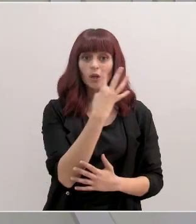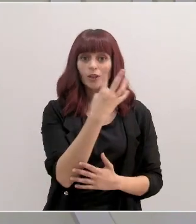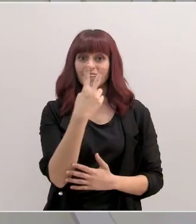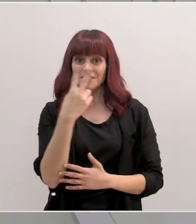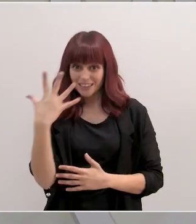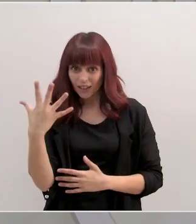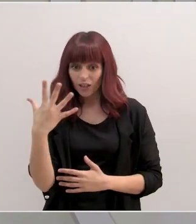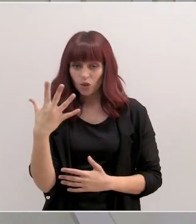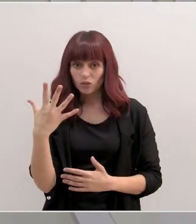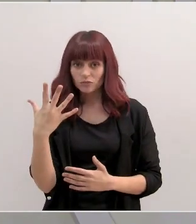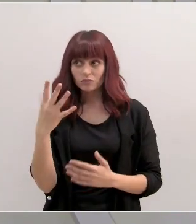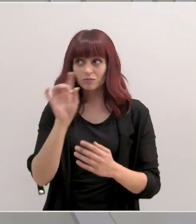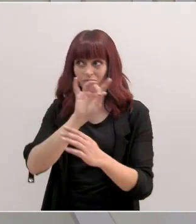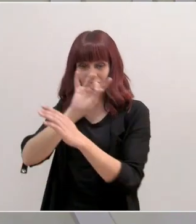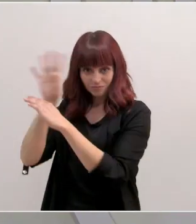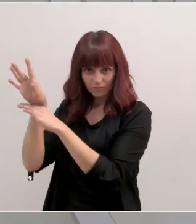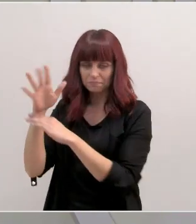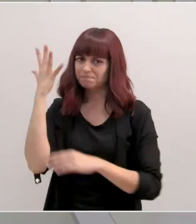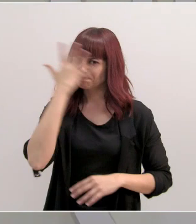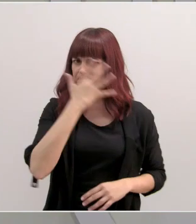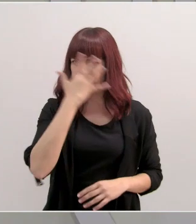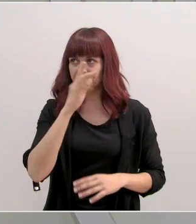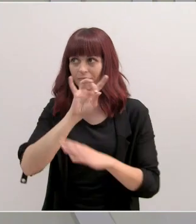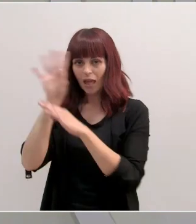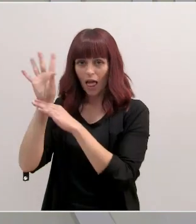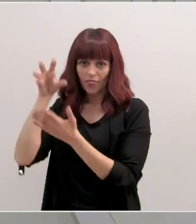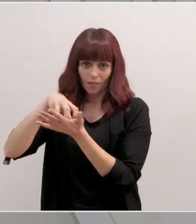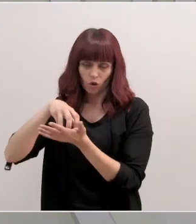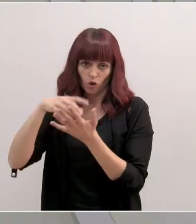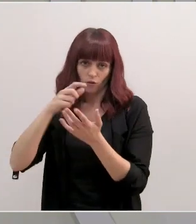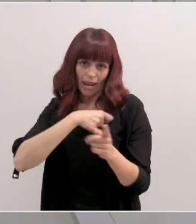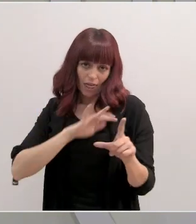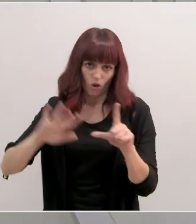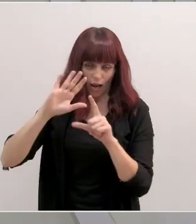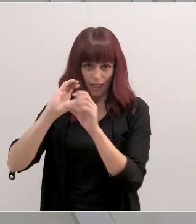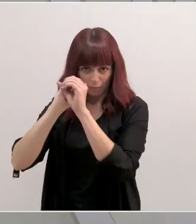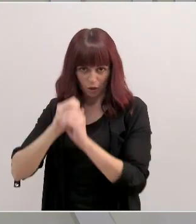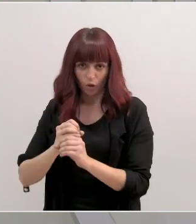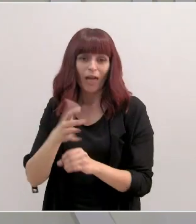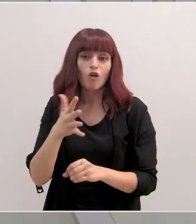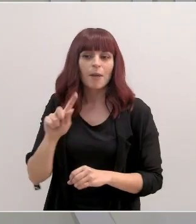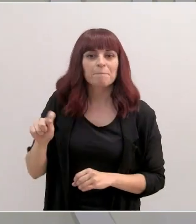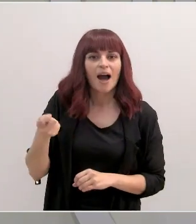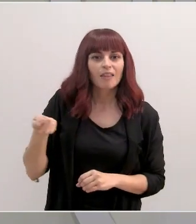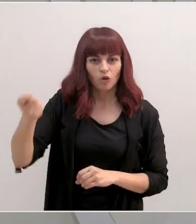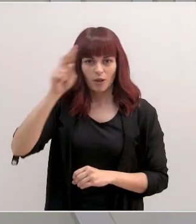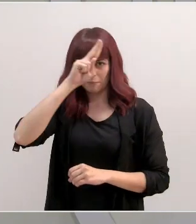que se remitieron con la sospecha al Centro Nacional de Microbiología, situado en Majadahonda.